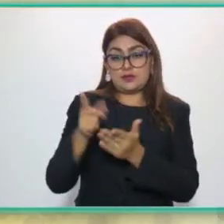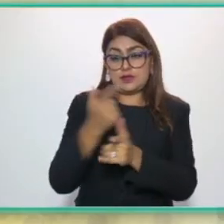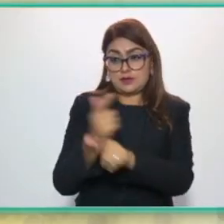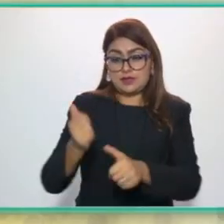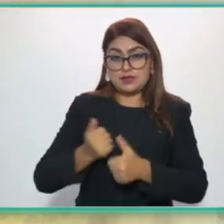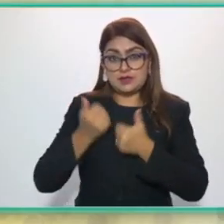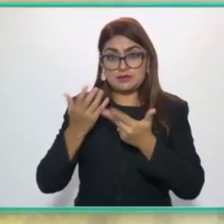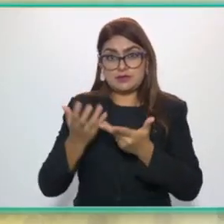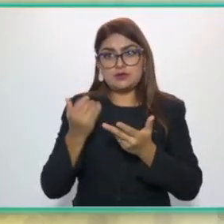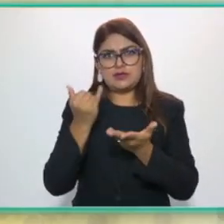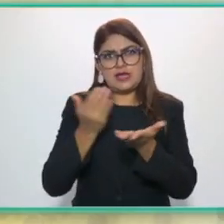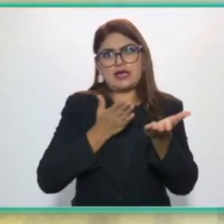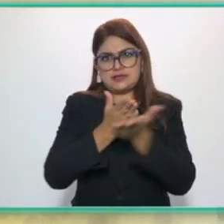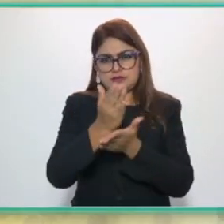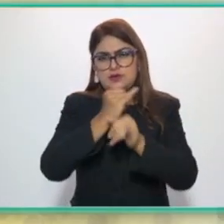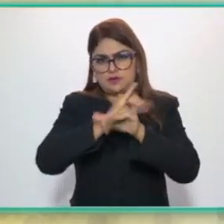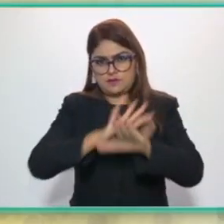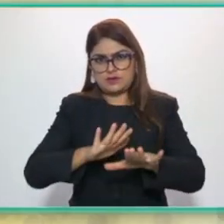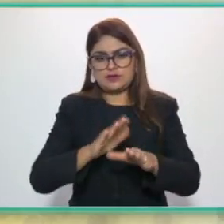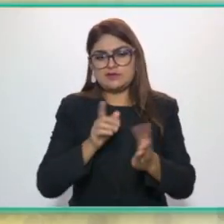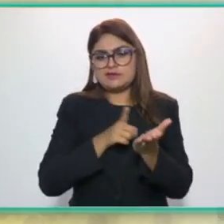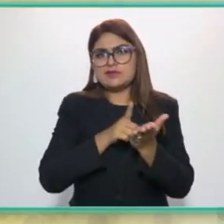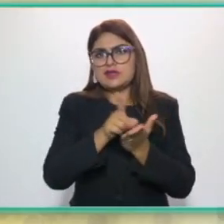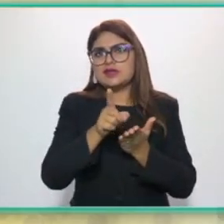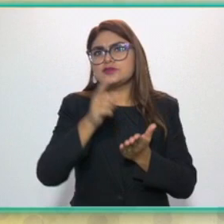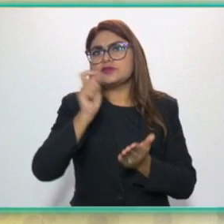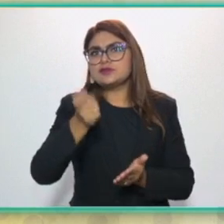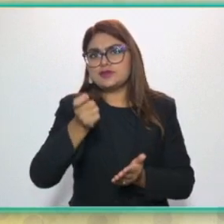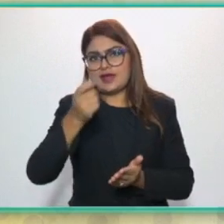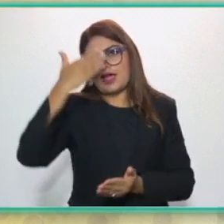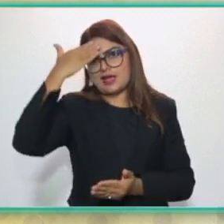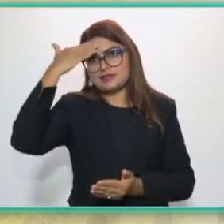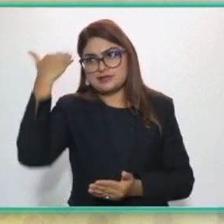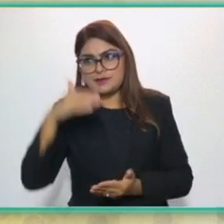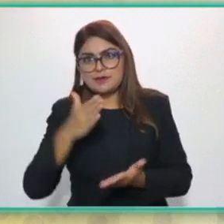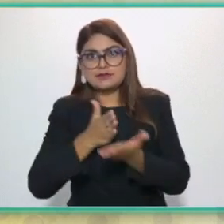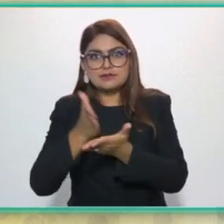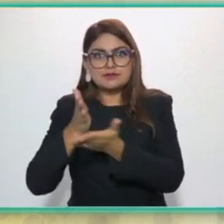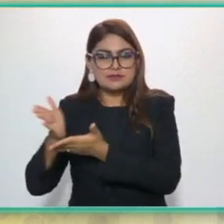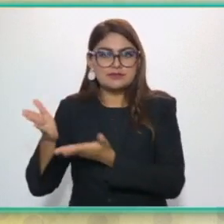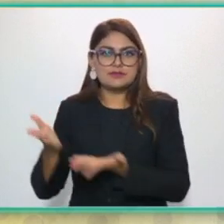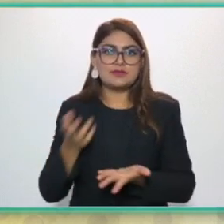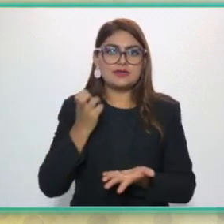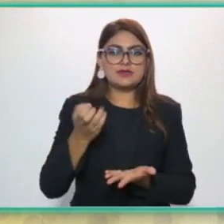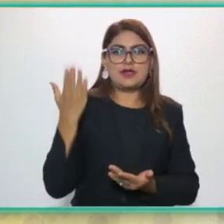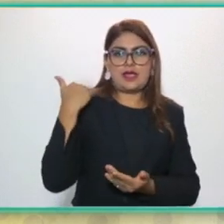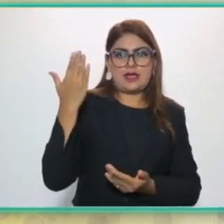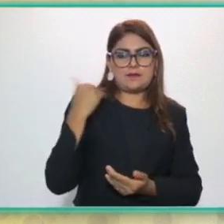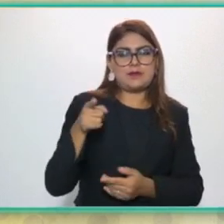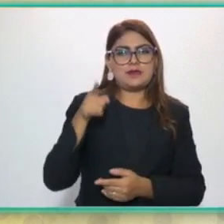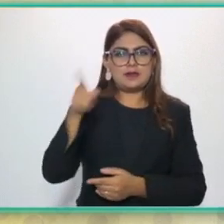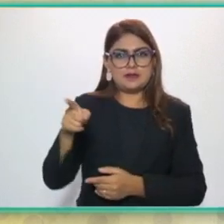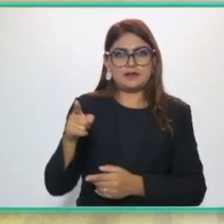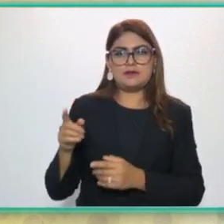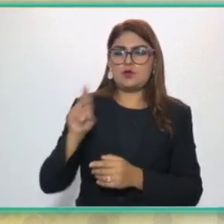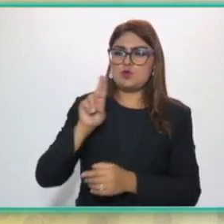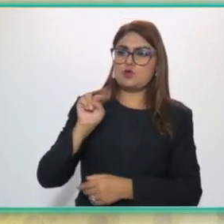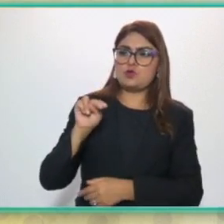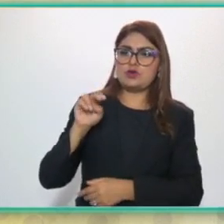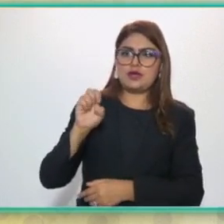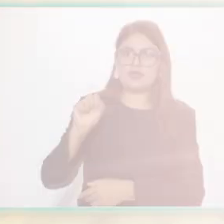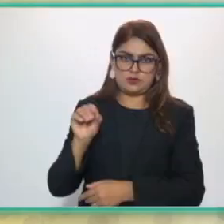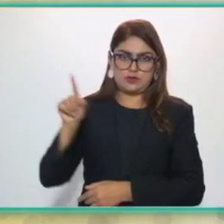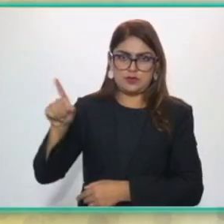El 17 de noviembre del año 2015, la Organización de las Naciones Unidas para la Educación, la Ciencia y la Cultura, mejor conocida por la UNESCO,